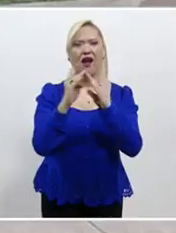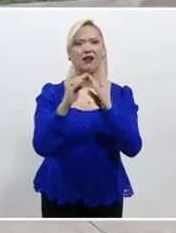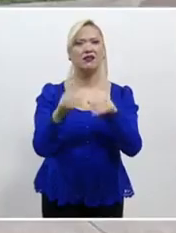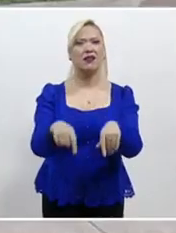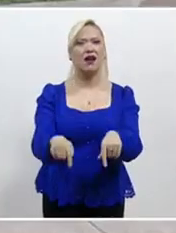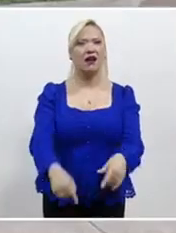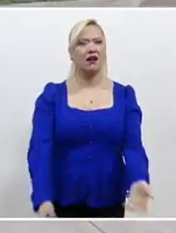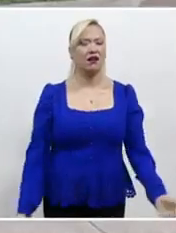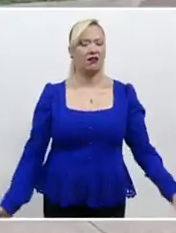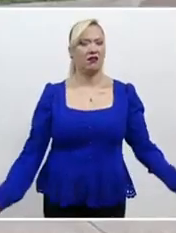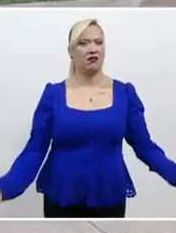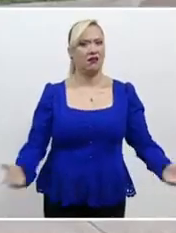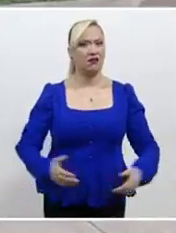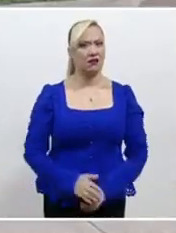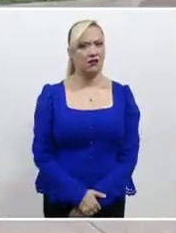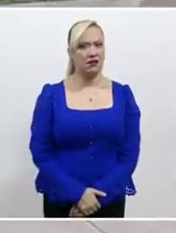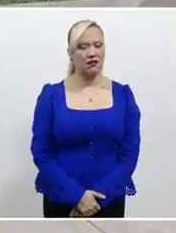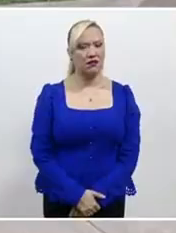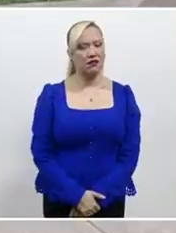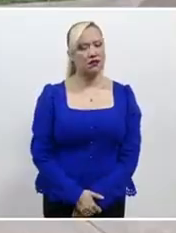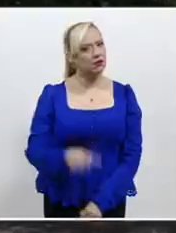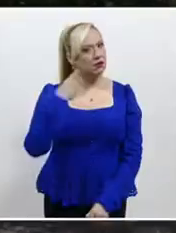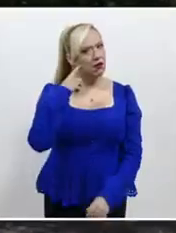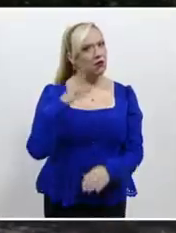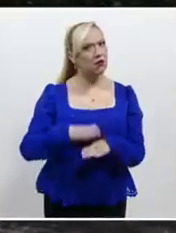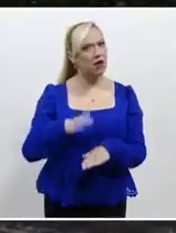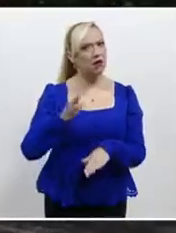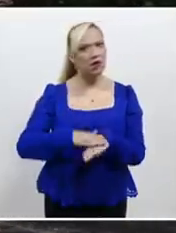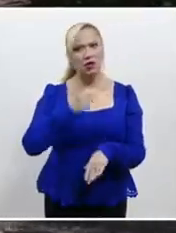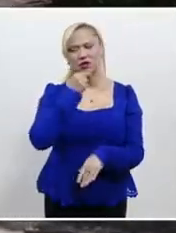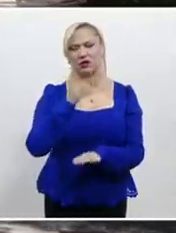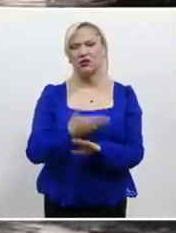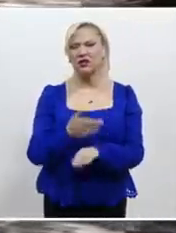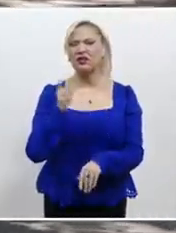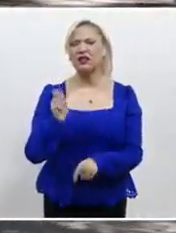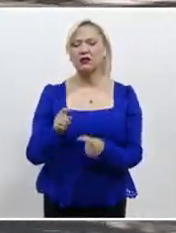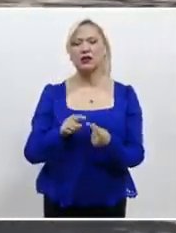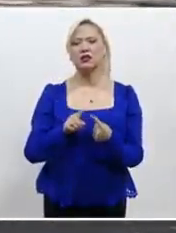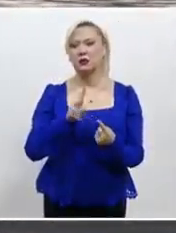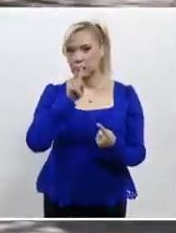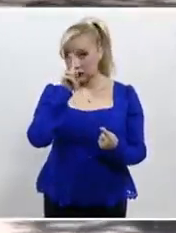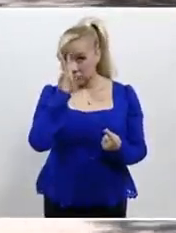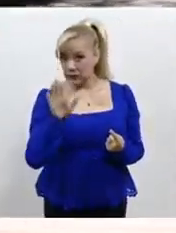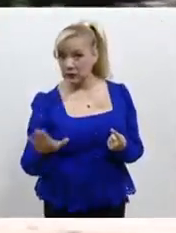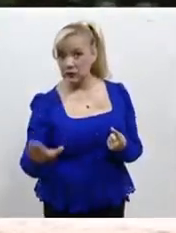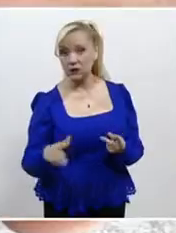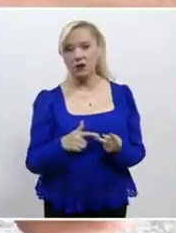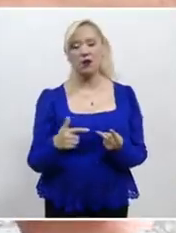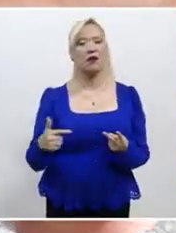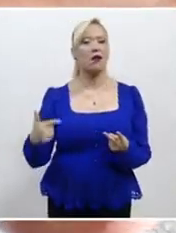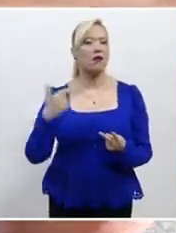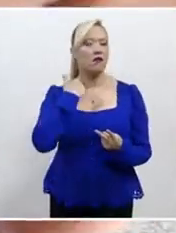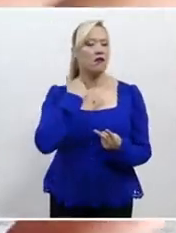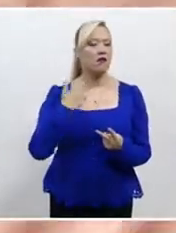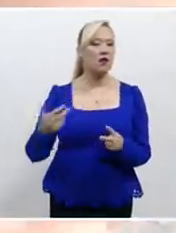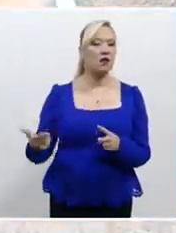Indicaron que los principales delitos que han aumentado en contra de infantes son extorsión, feminicidio, lesiones, corrupción